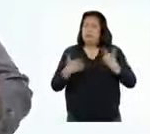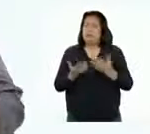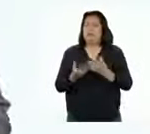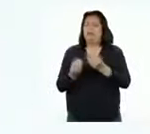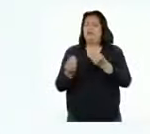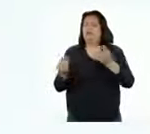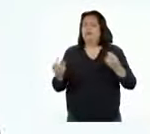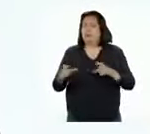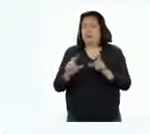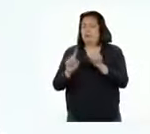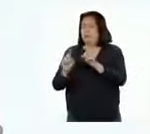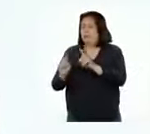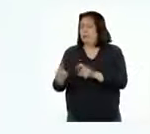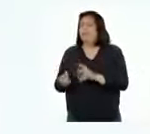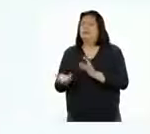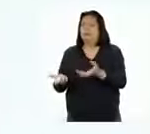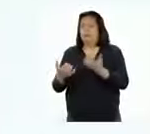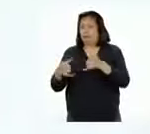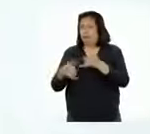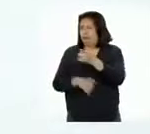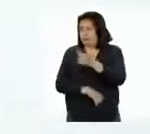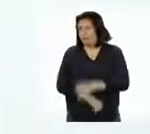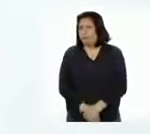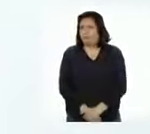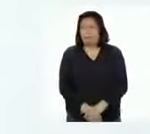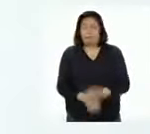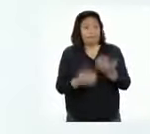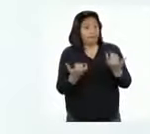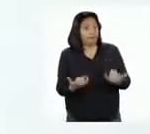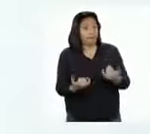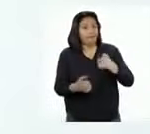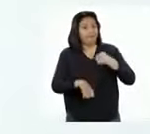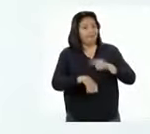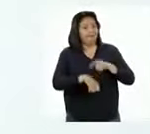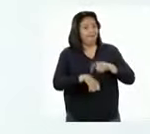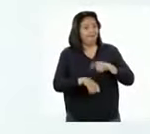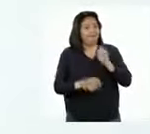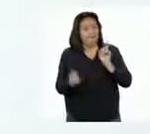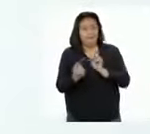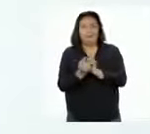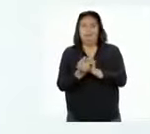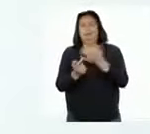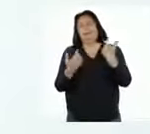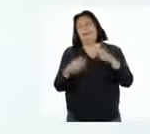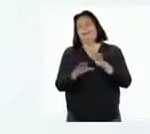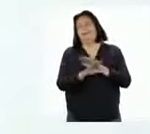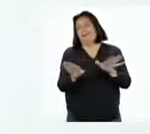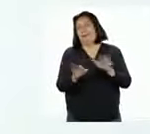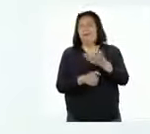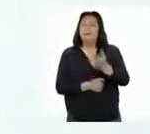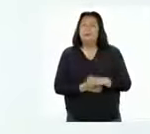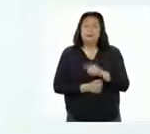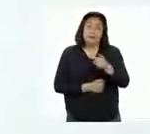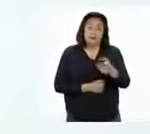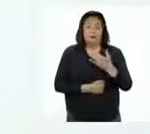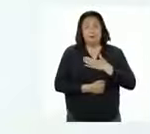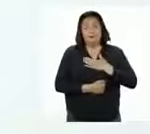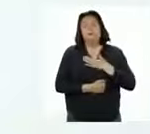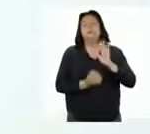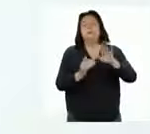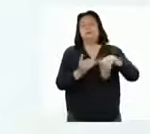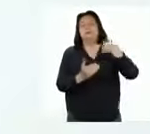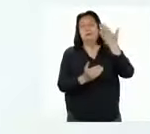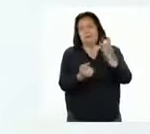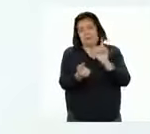muchísimas preguntas para su juego. Por ahora, mi tiempo con ustedes ha terminado. Así que conmigo